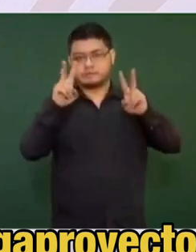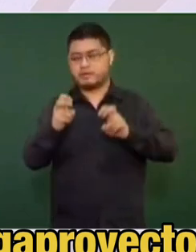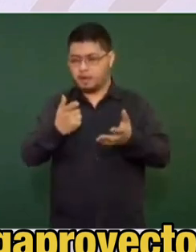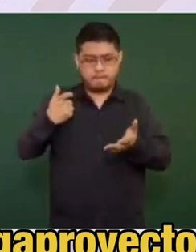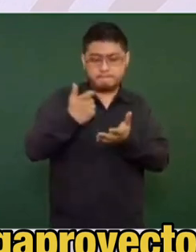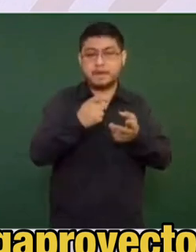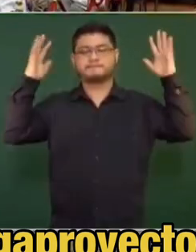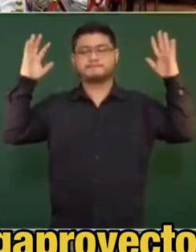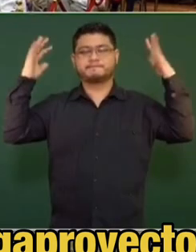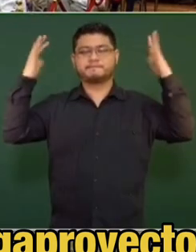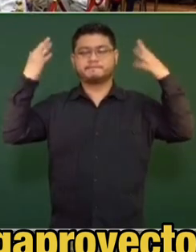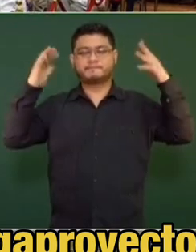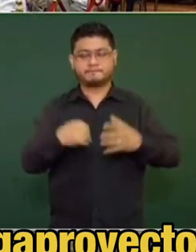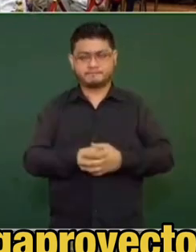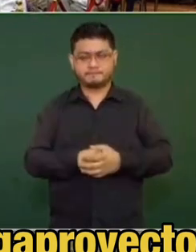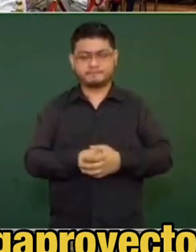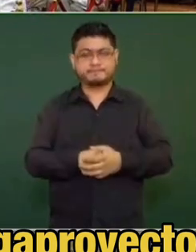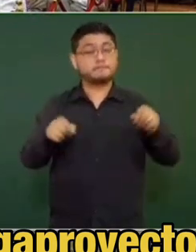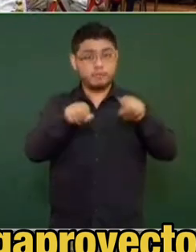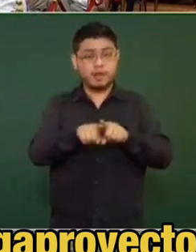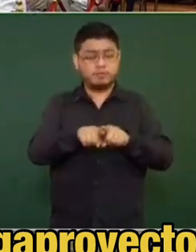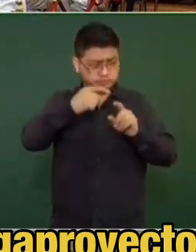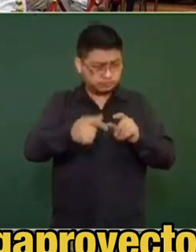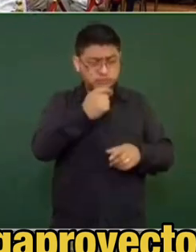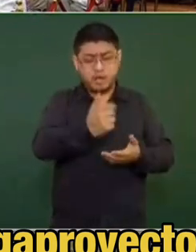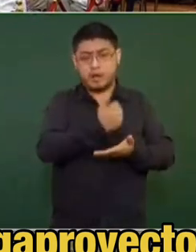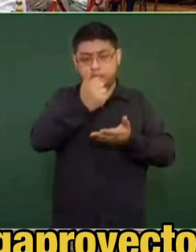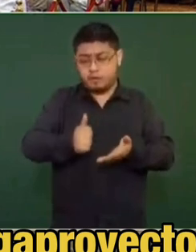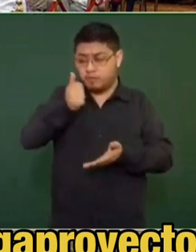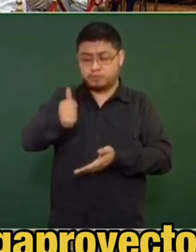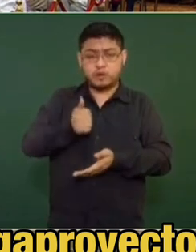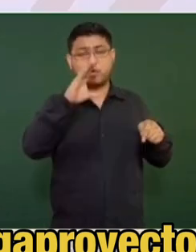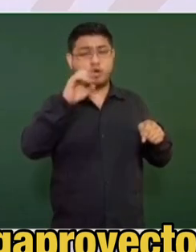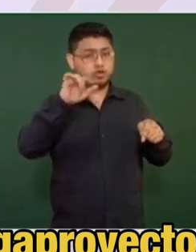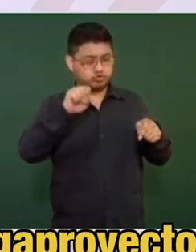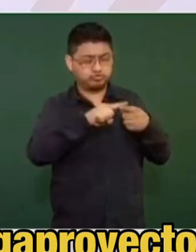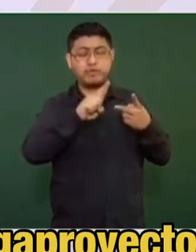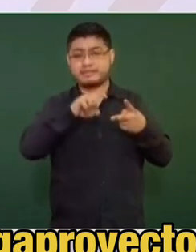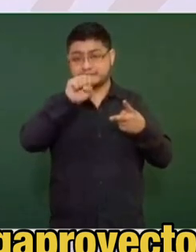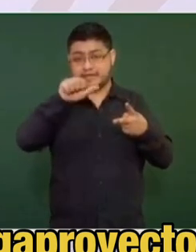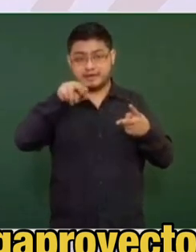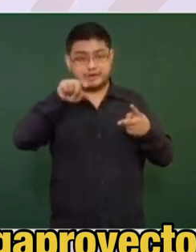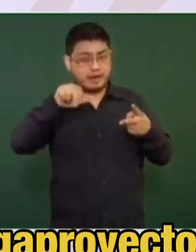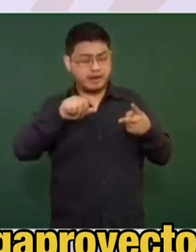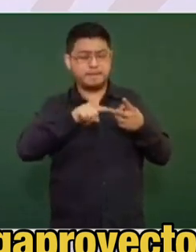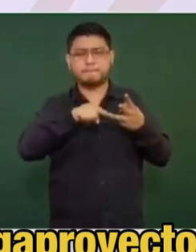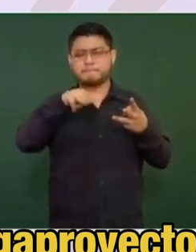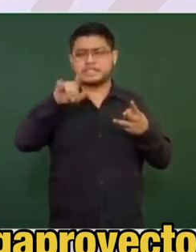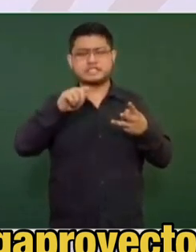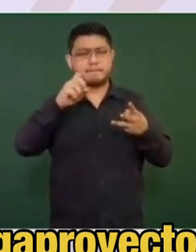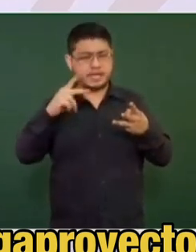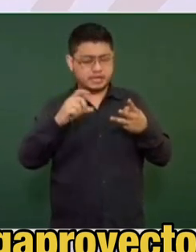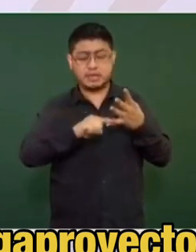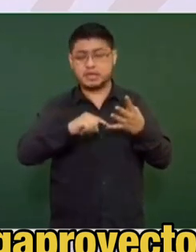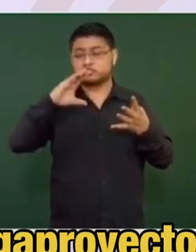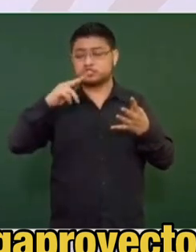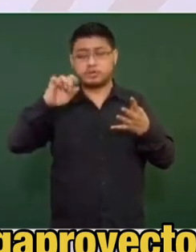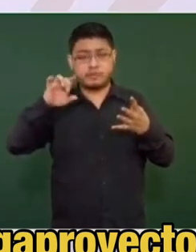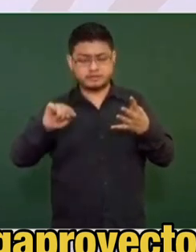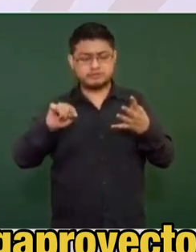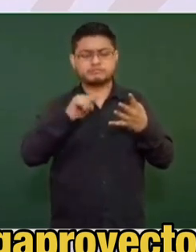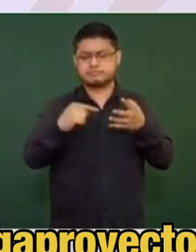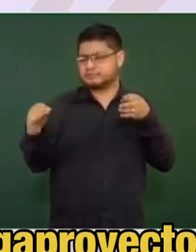ecológica, turística y cultural. También estamos rehabilitando las líneas férreas de Palenque a Coatzacoalcos y de Ixtepec a Ciudad Hidalgo, Chiapas, en